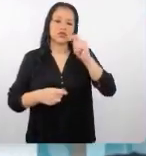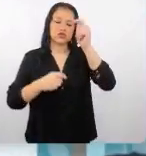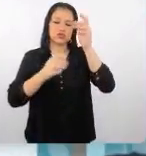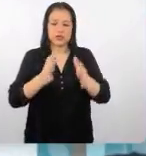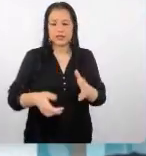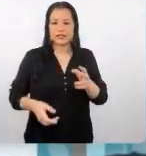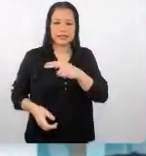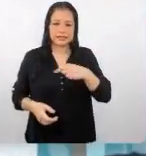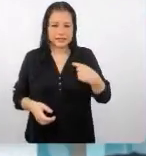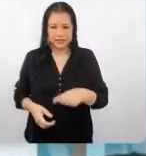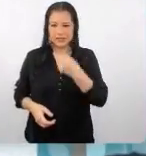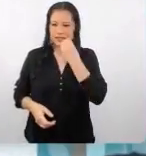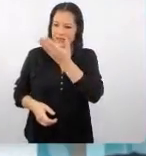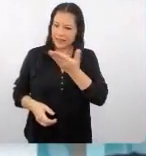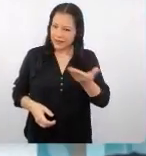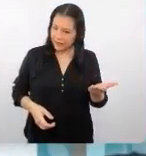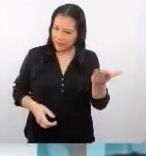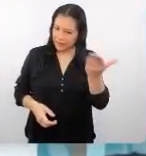adelante, bienvenida.